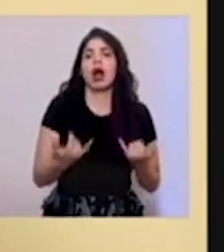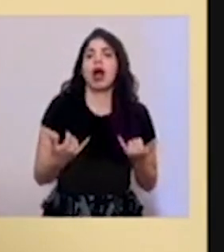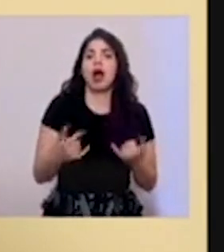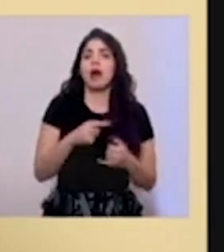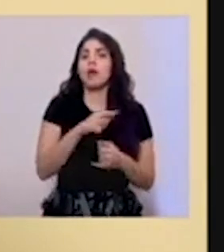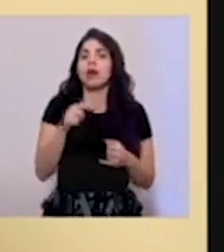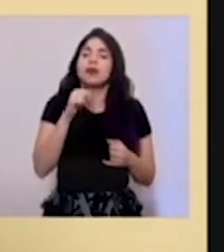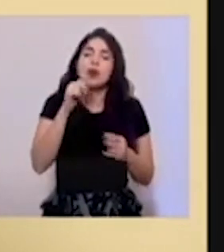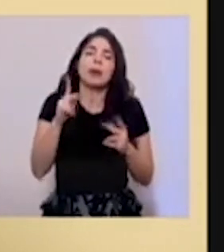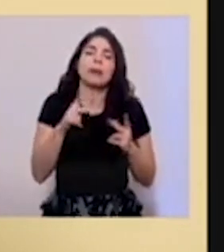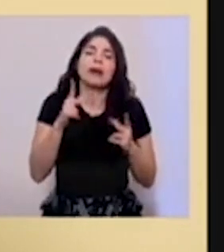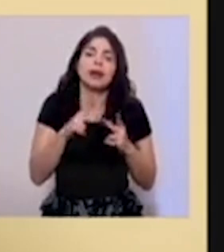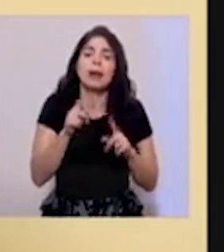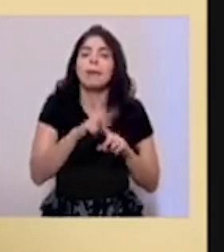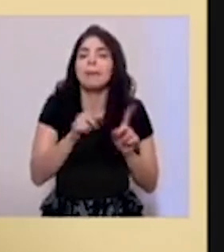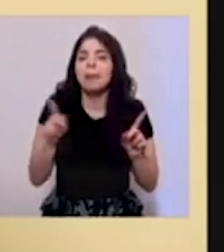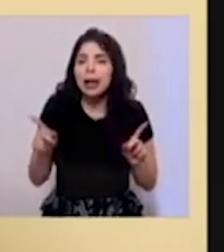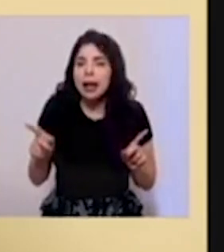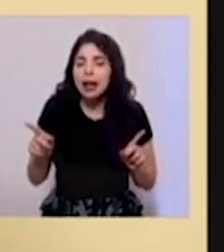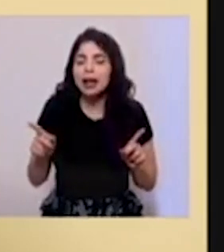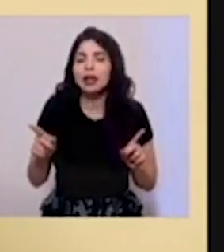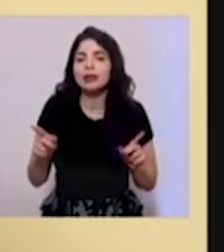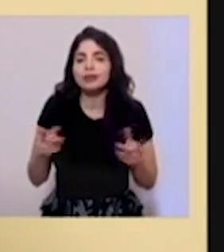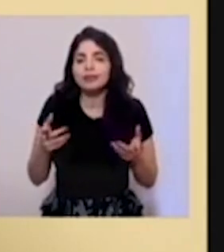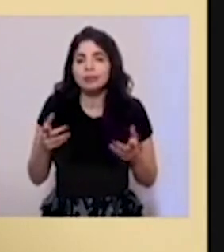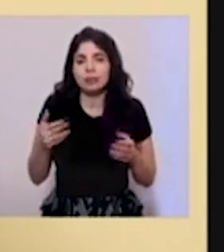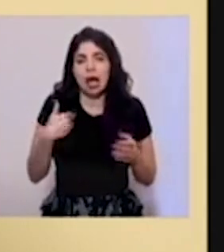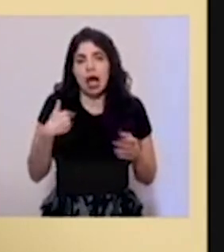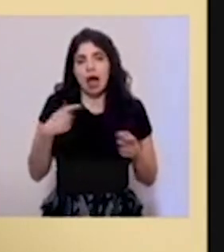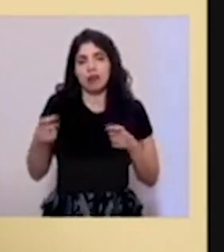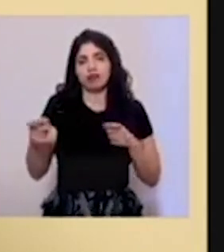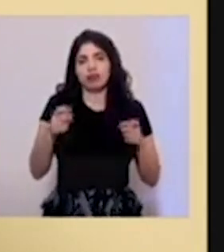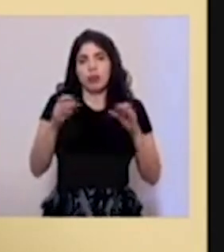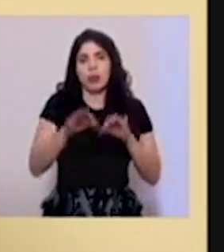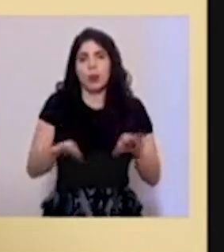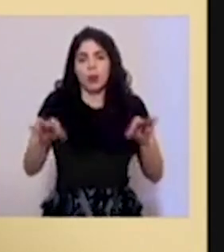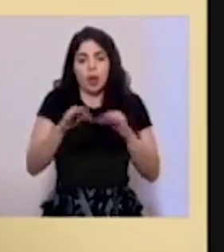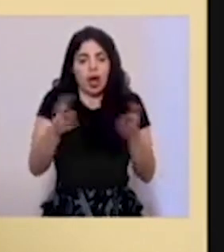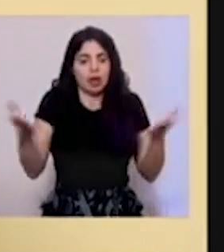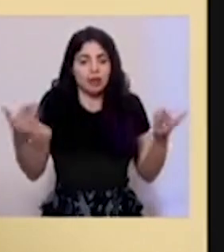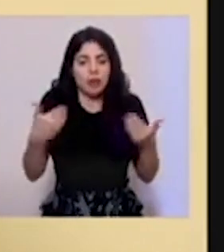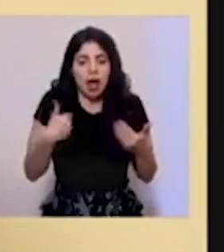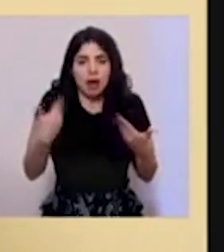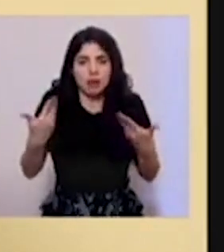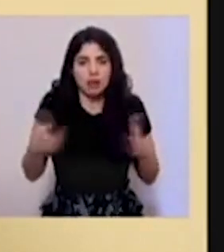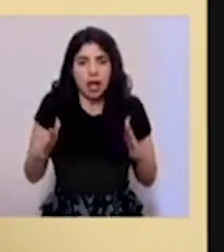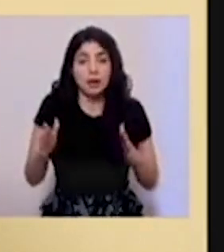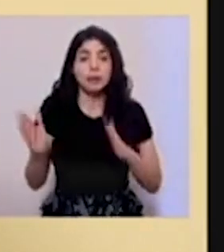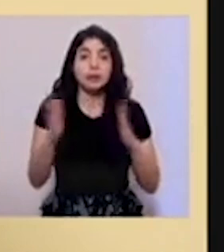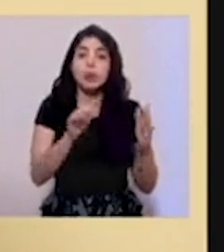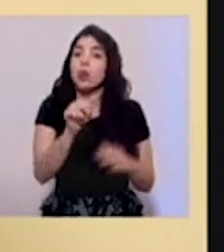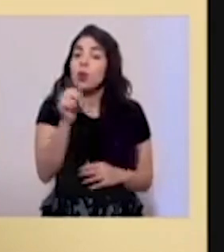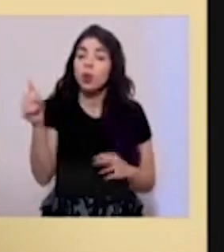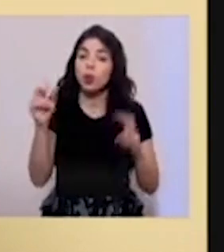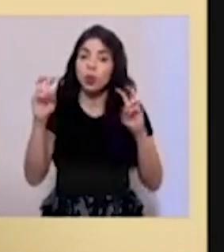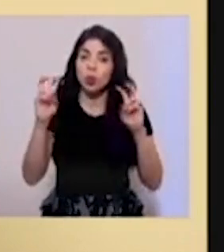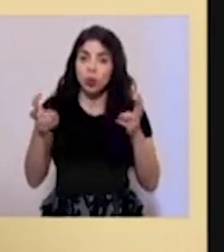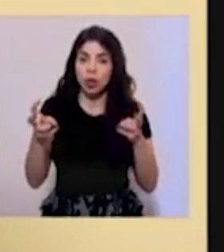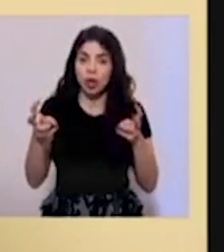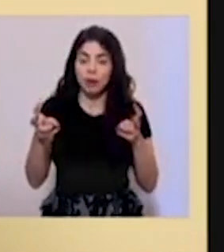pues nada es perfecto, pero hay un control importante en esa línea. Respecto al otro tema de